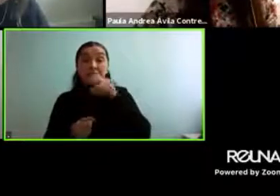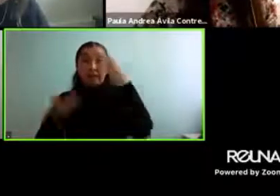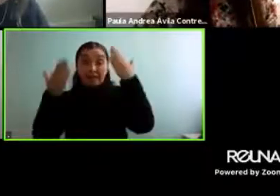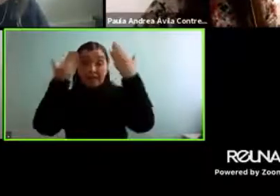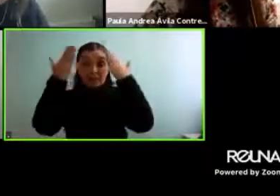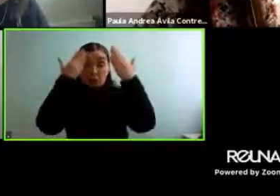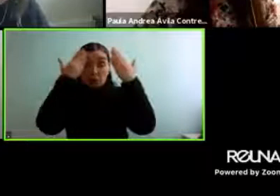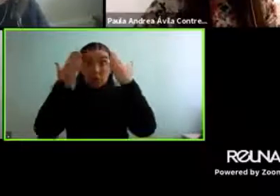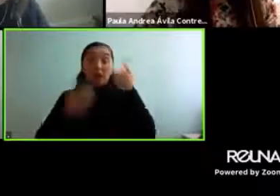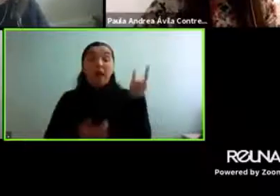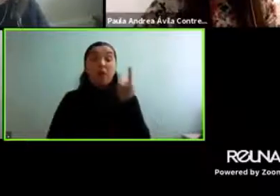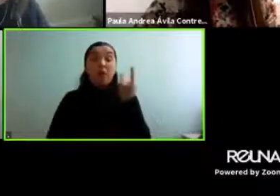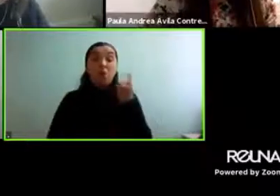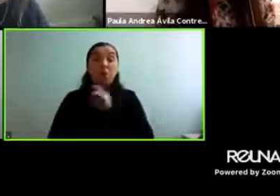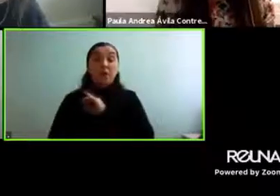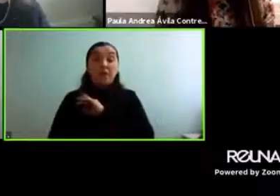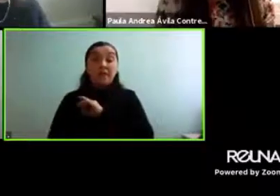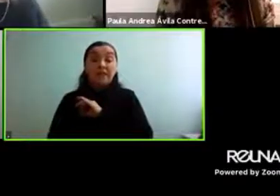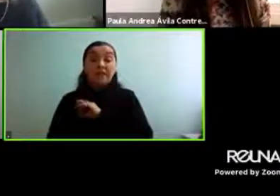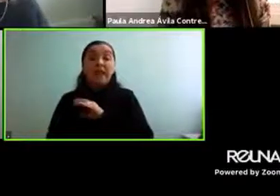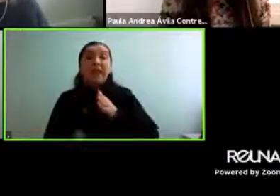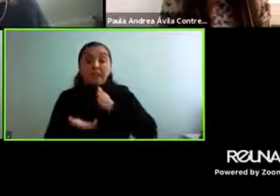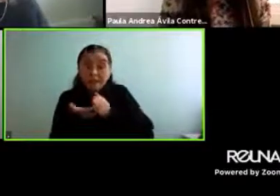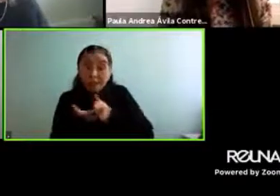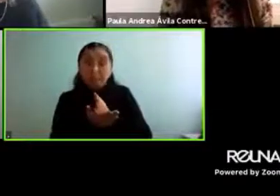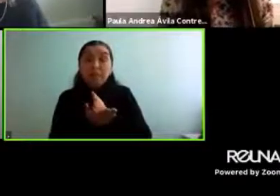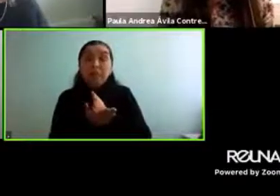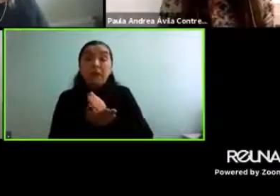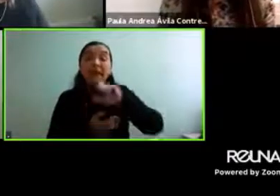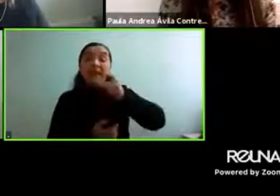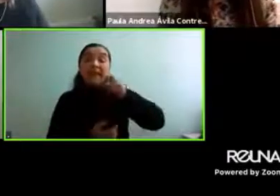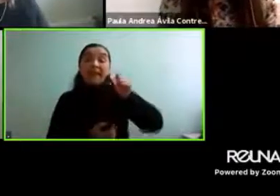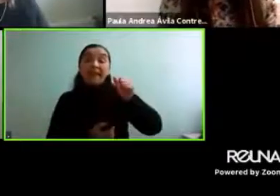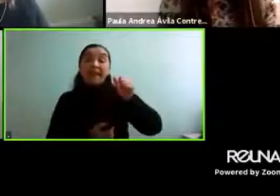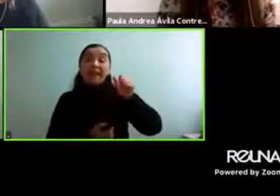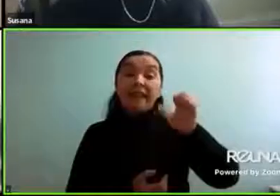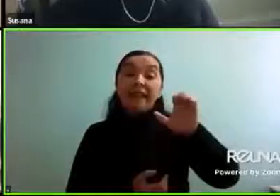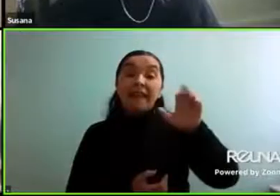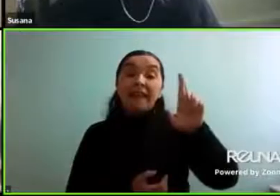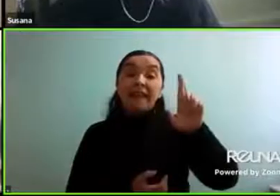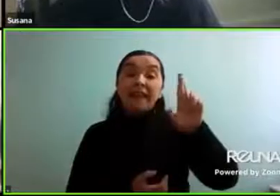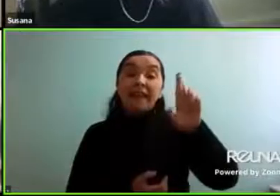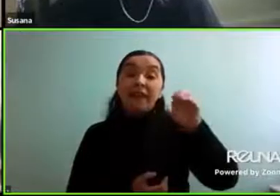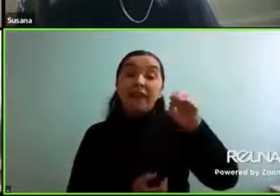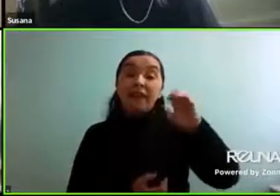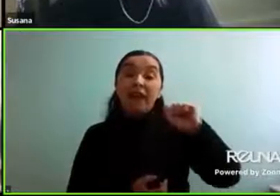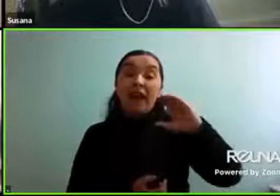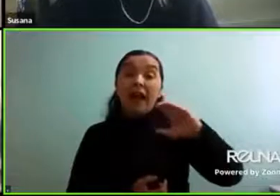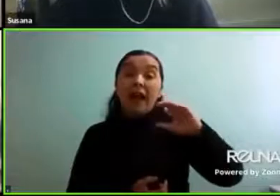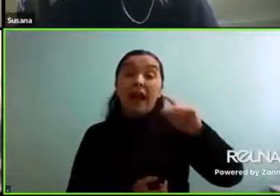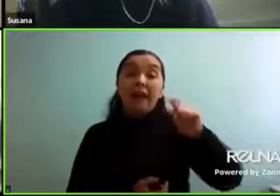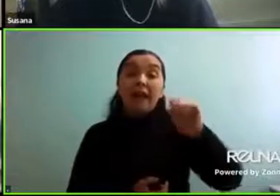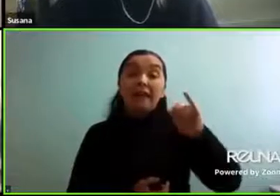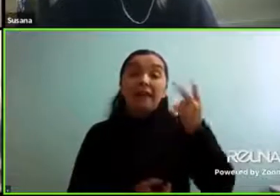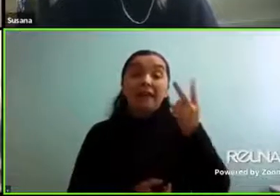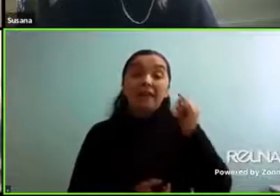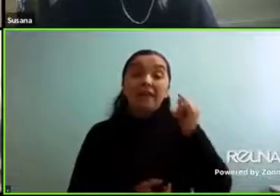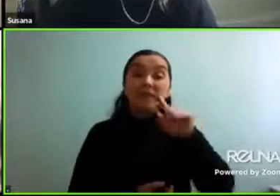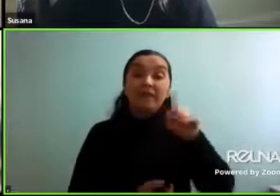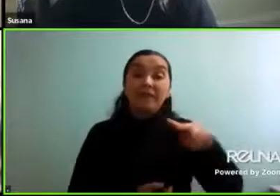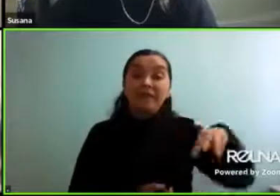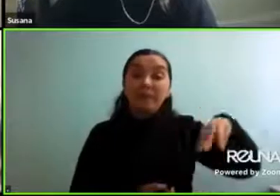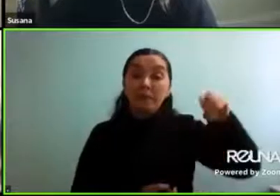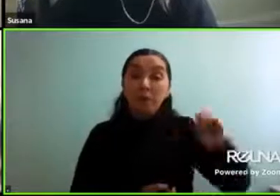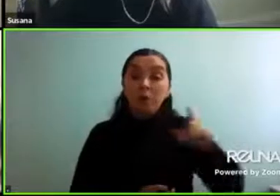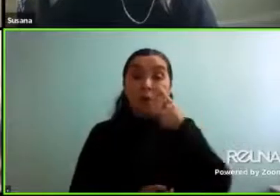de Chile, fundadora de Geroactivismo, podrán seguir en las redes sociales cuál es la labor que están haciendo actualmente.